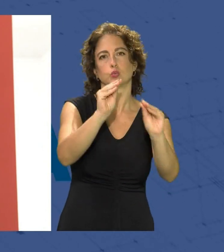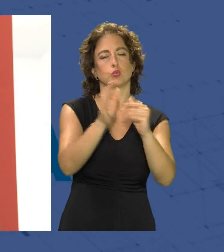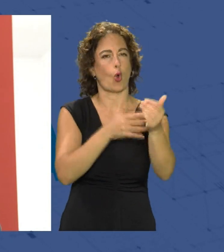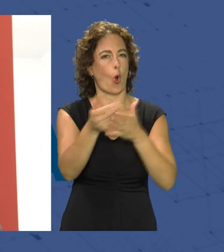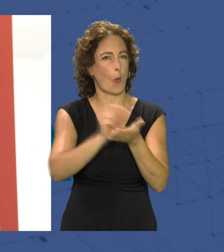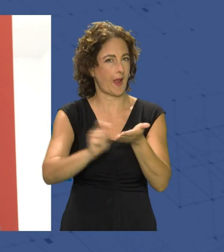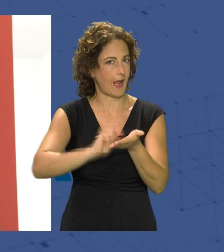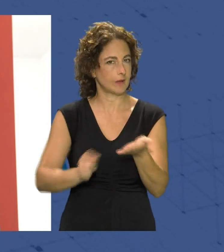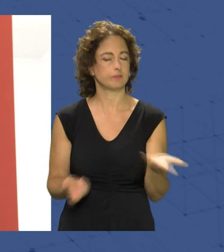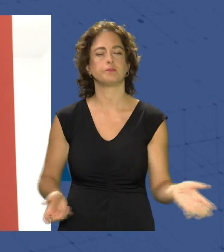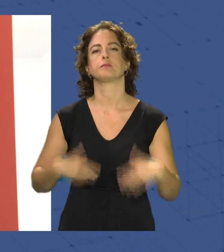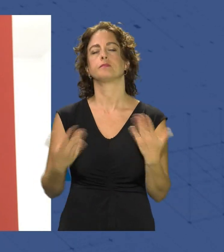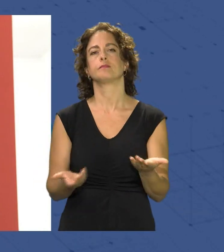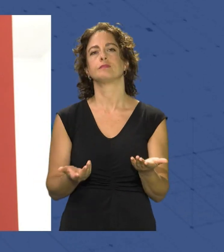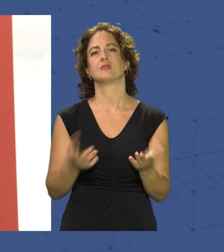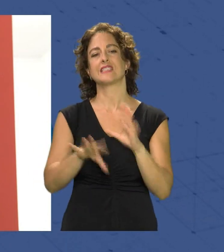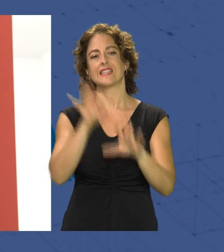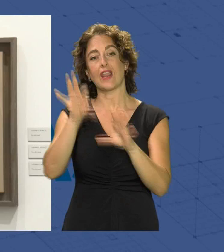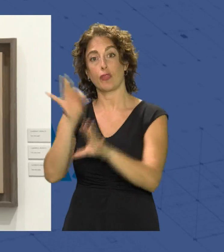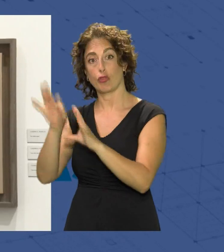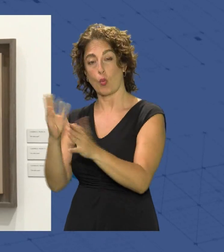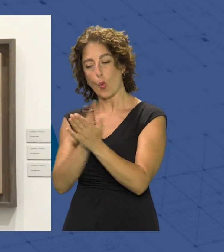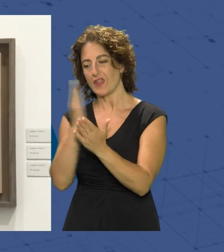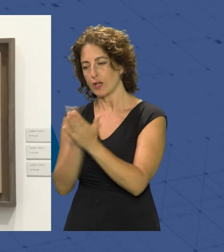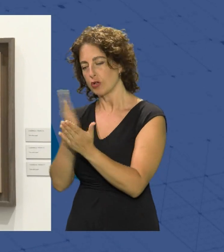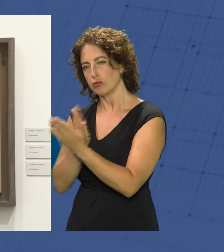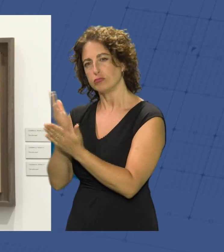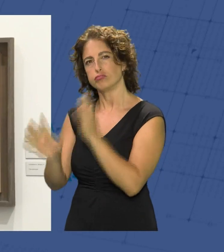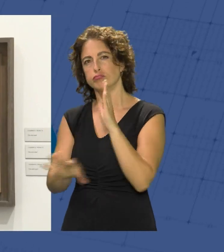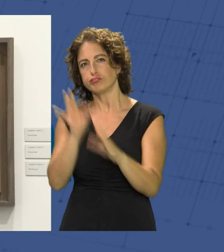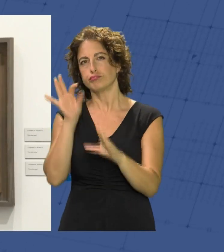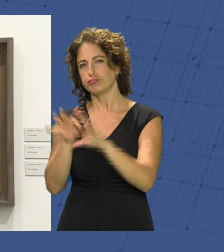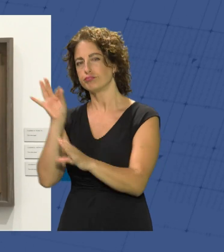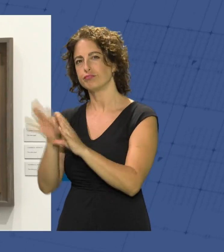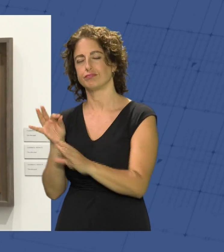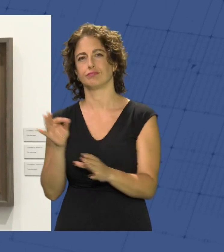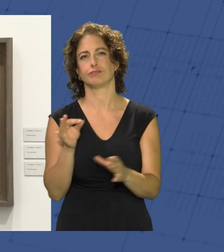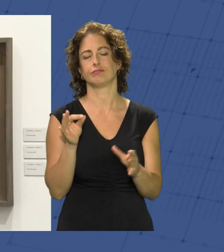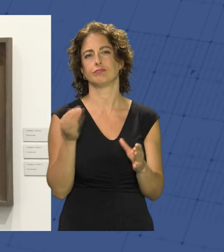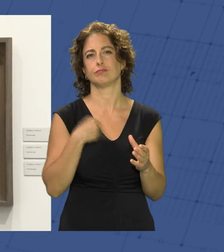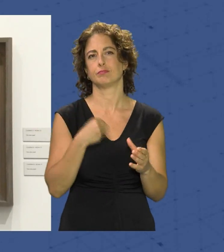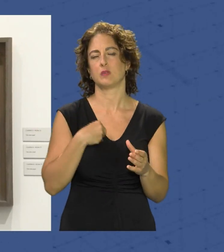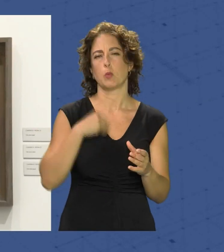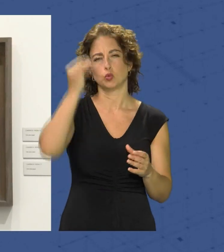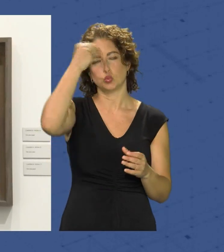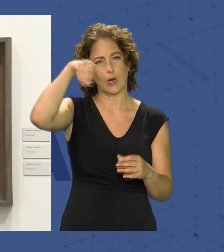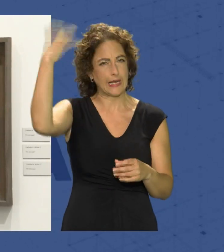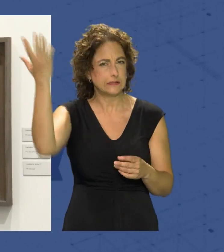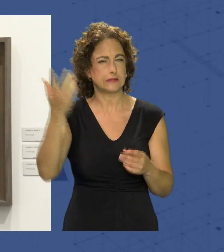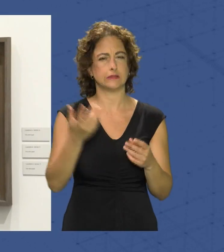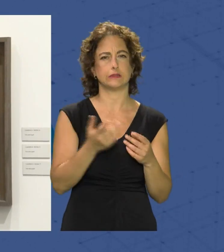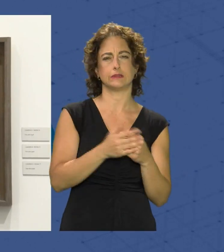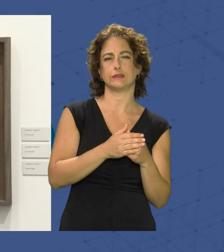en este caso la selección de esos cuadernos nos lleva desde el Federico Castellón surrealista hasta el Federico